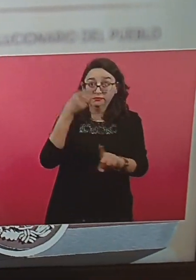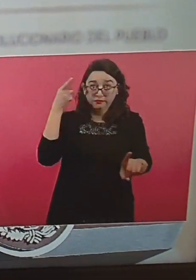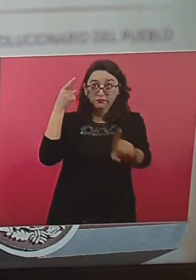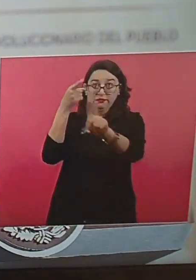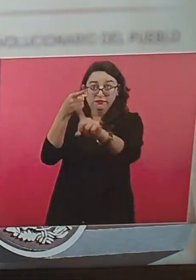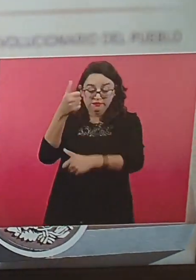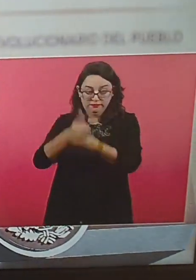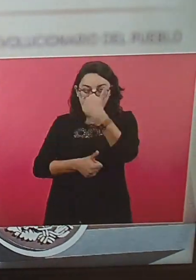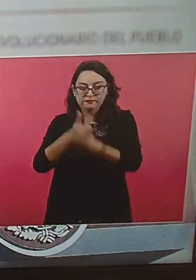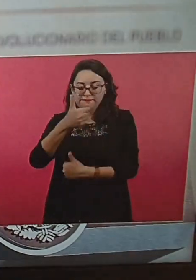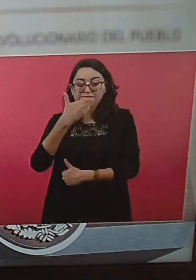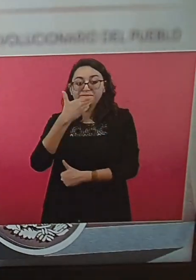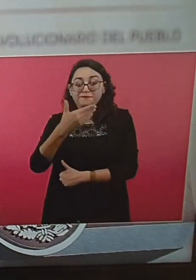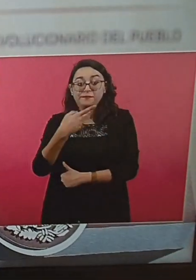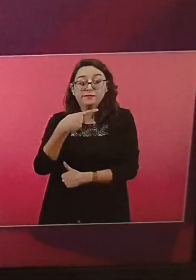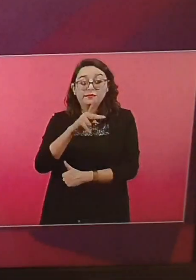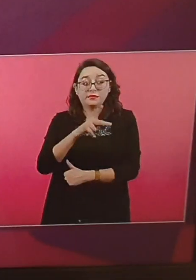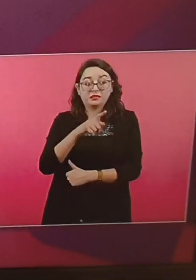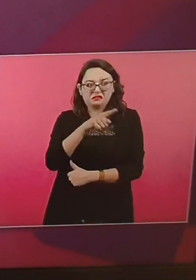justifica lo medio.